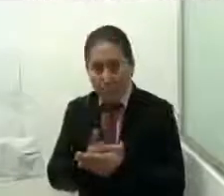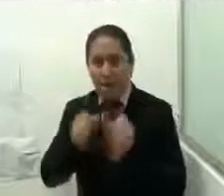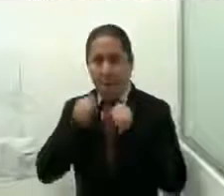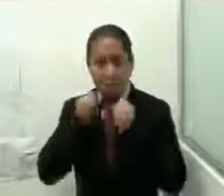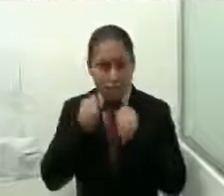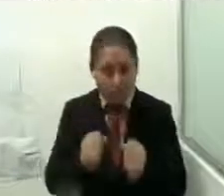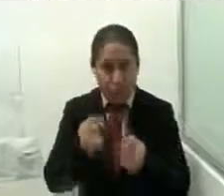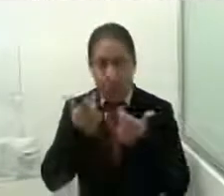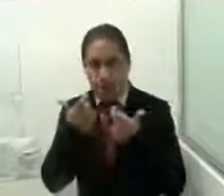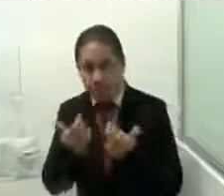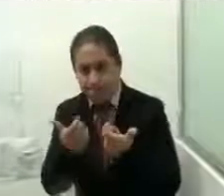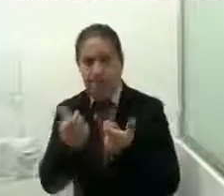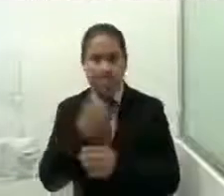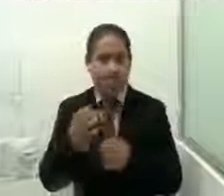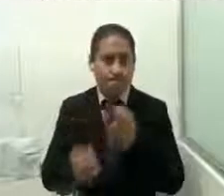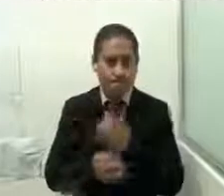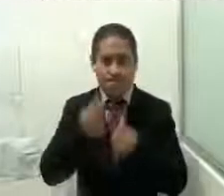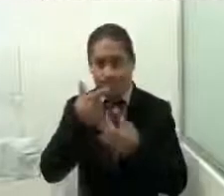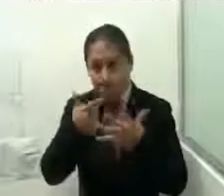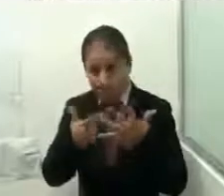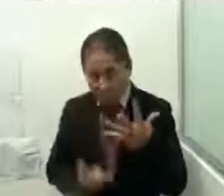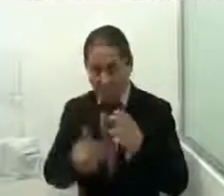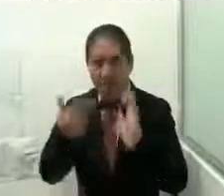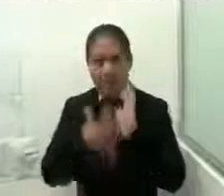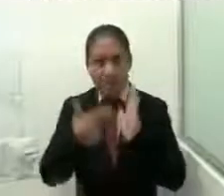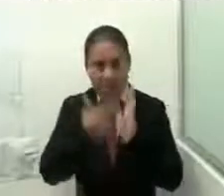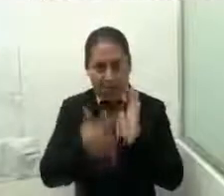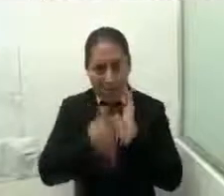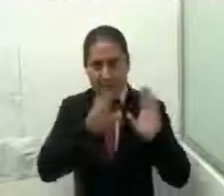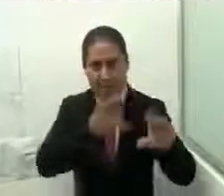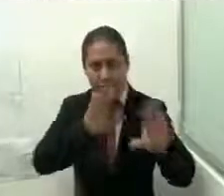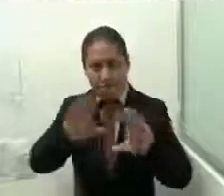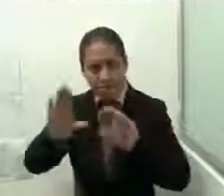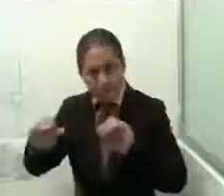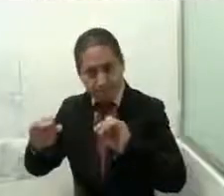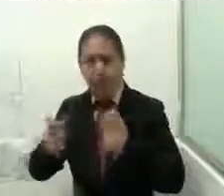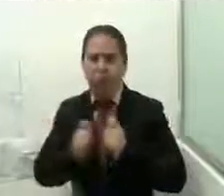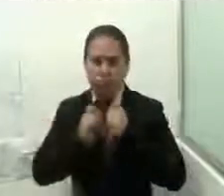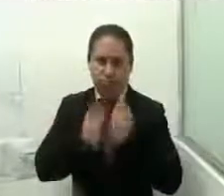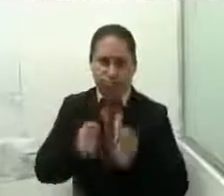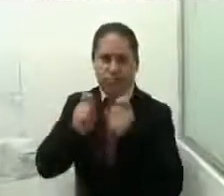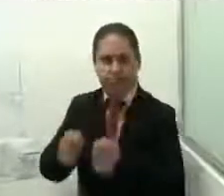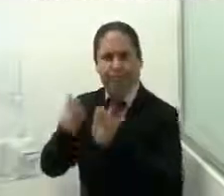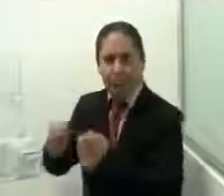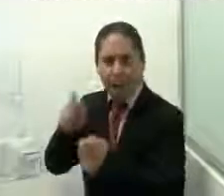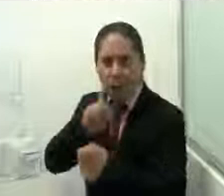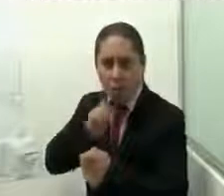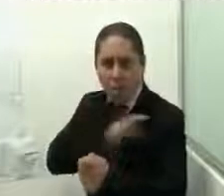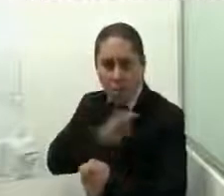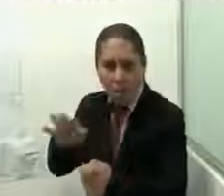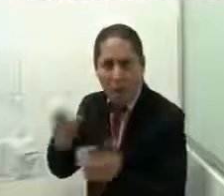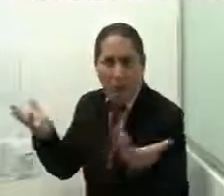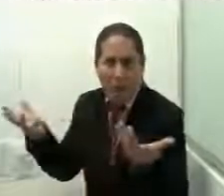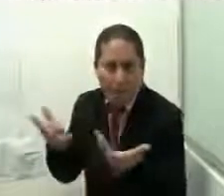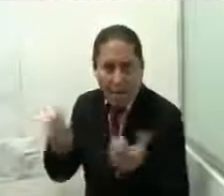Económicas, que ofrece talleres de capacitación productiva para brindar herramientas que contribuyan al empoderamiento económico de las mujeres, en